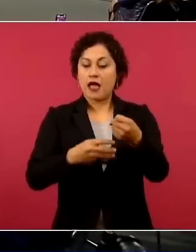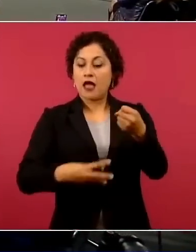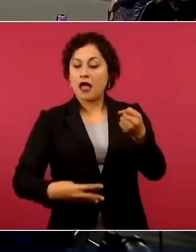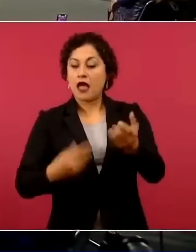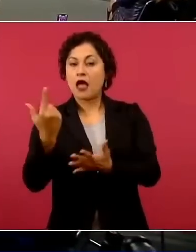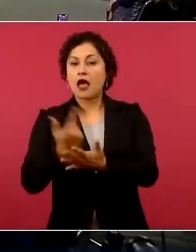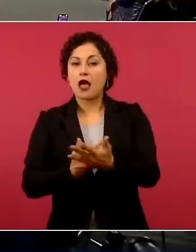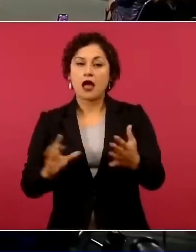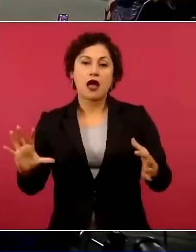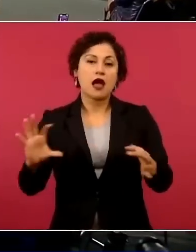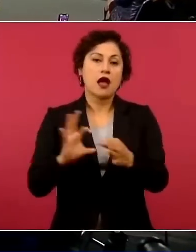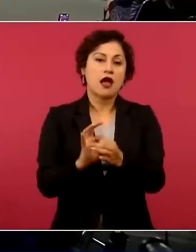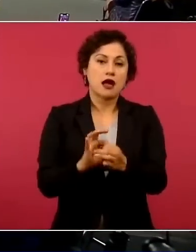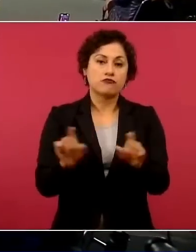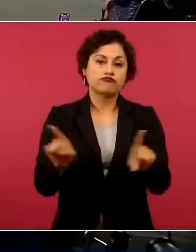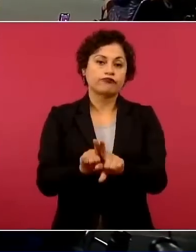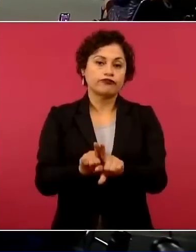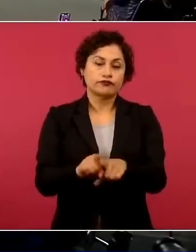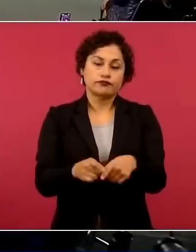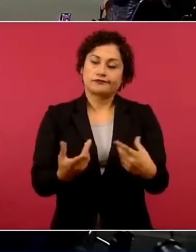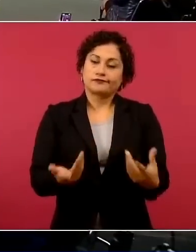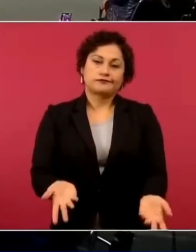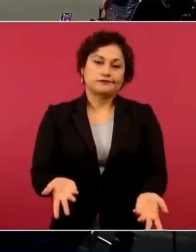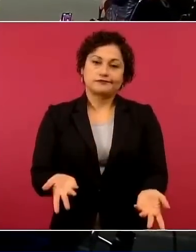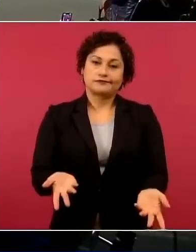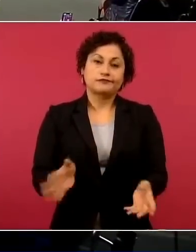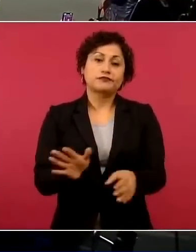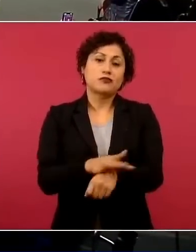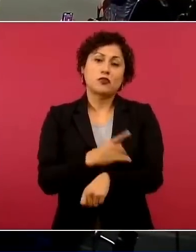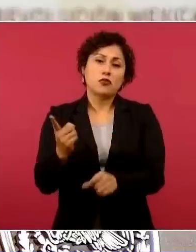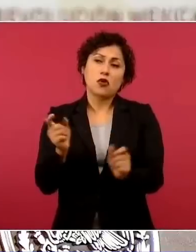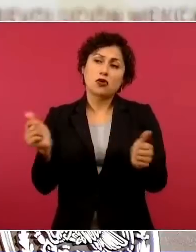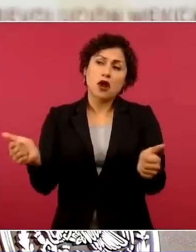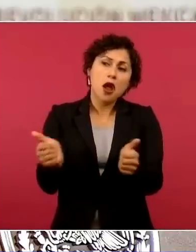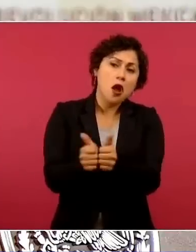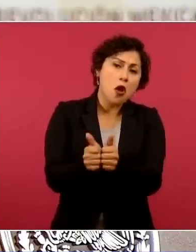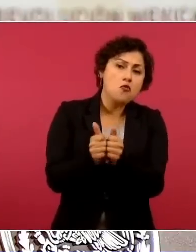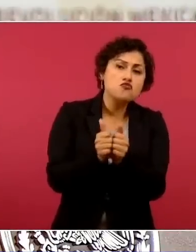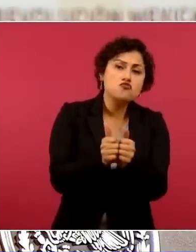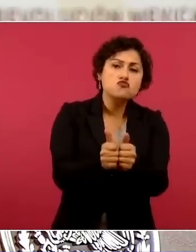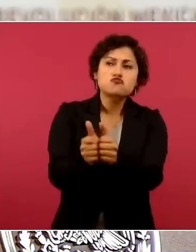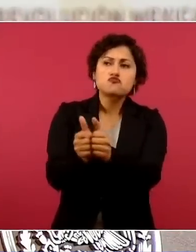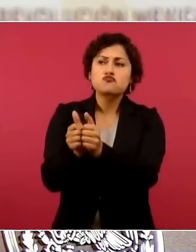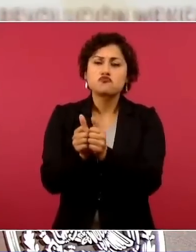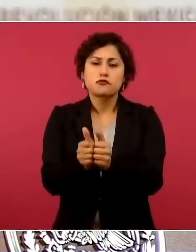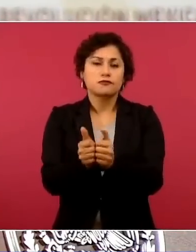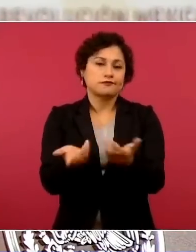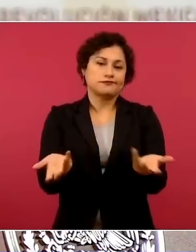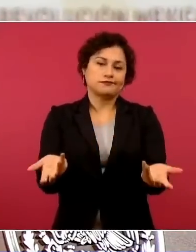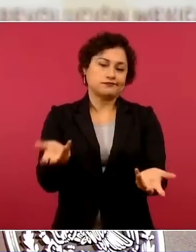son gente cercana a los dirigentes de los partidos.